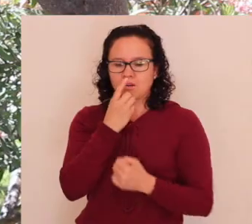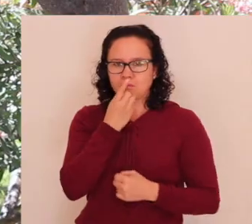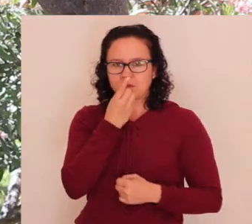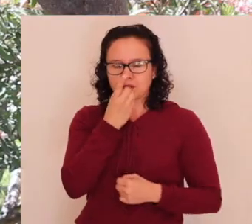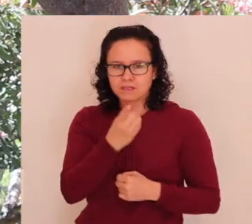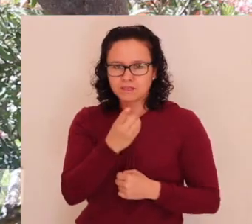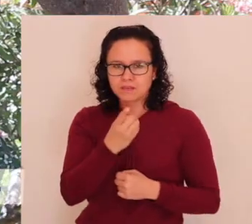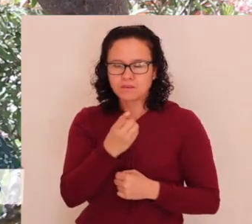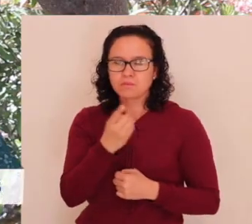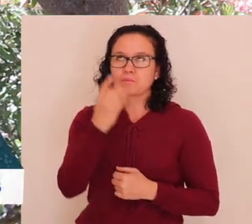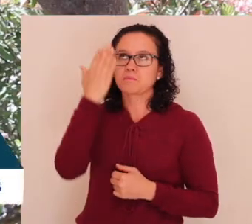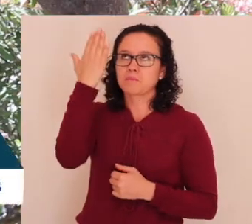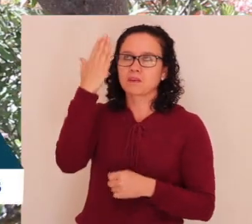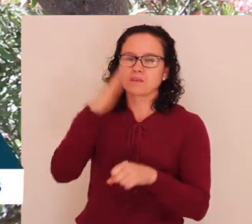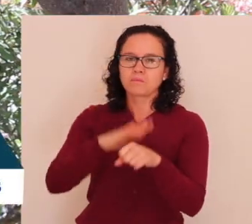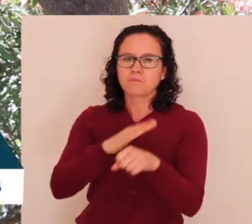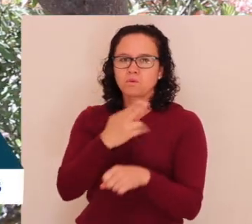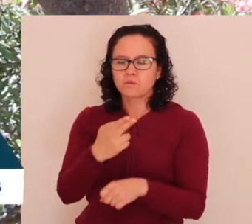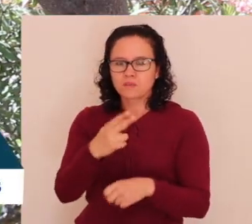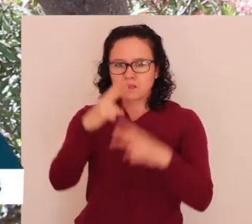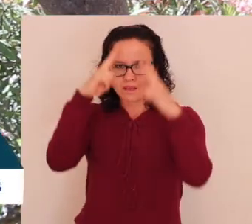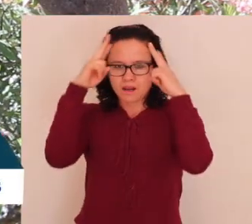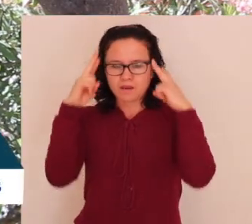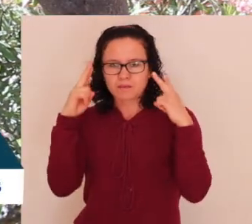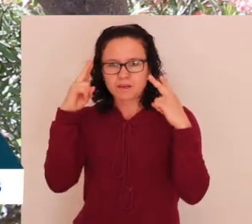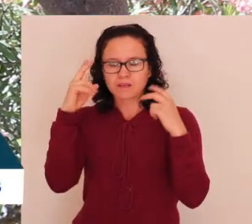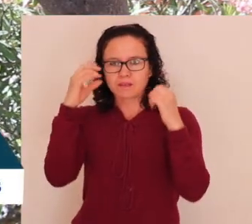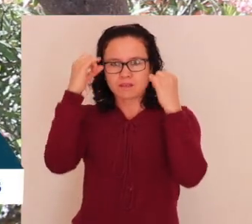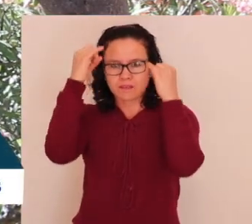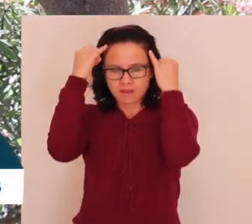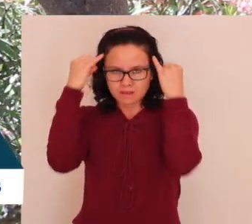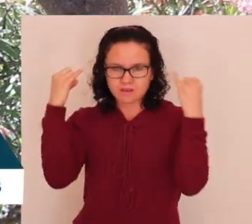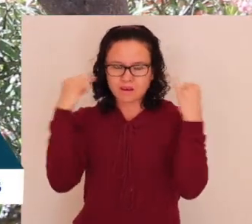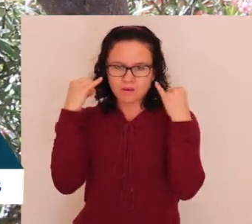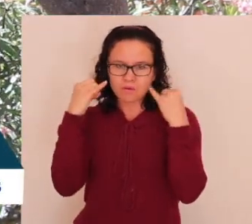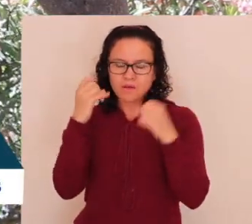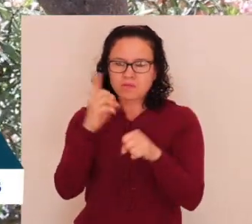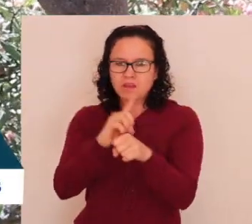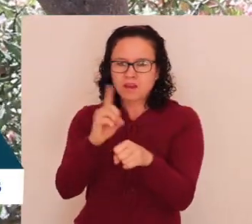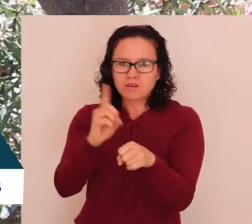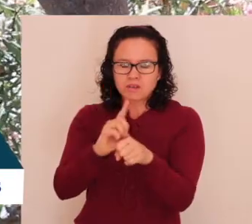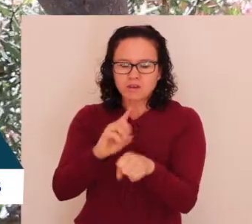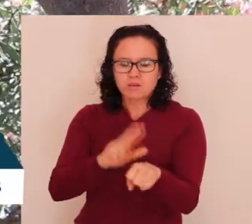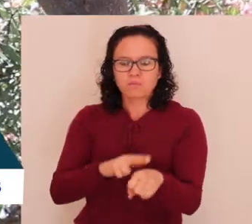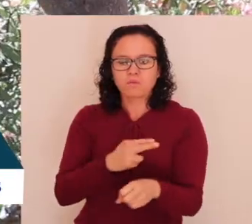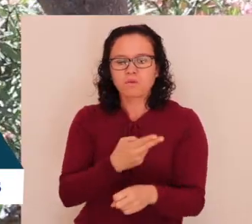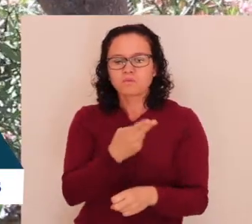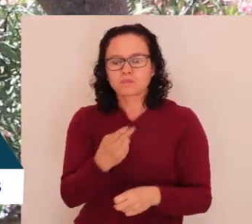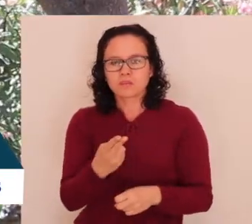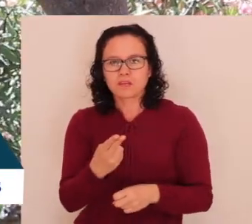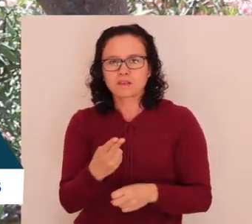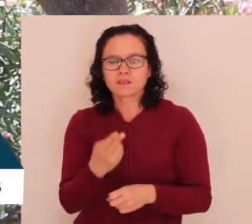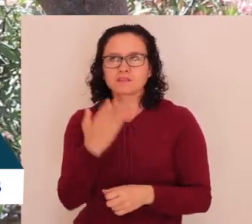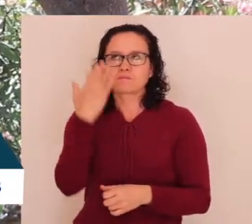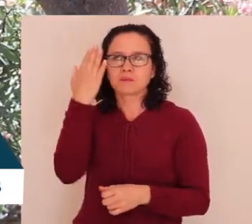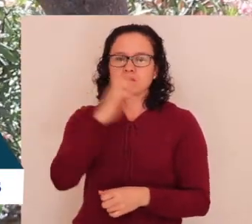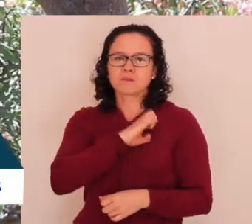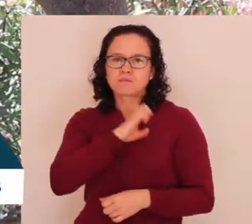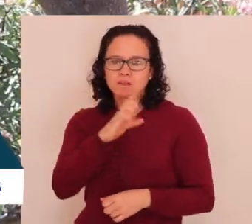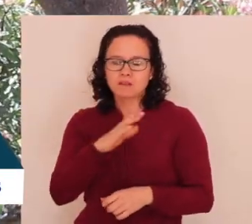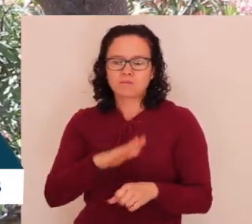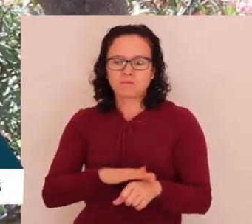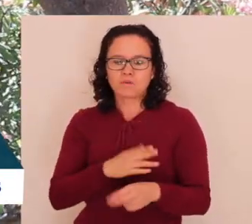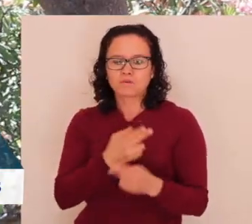digo, les encomiendo a la Virgen de San Juan, todos los días le pido a ella por todos, en especial por ustedes que ven este video.